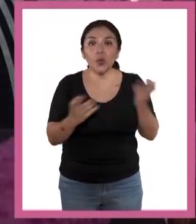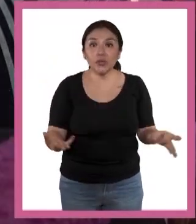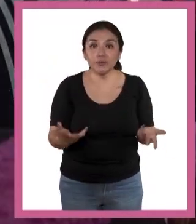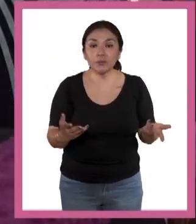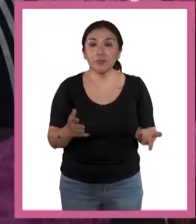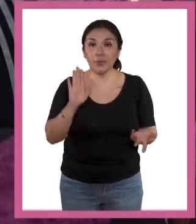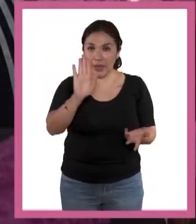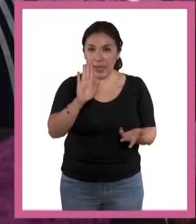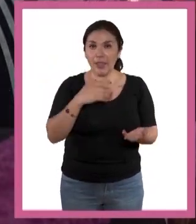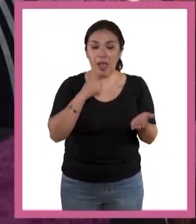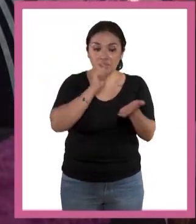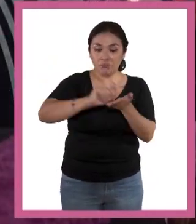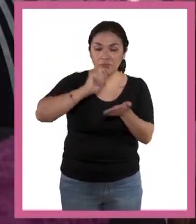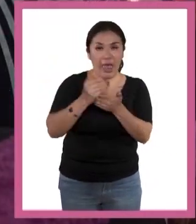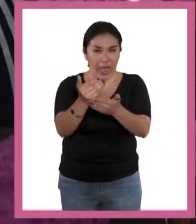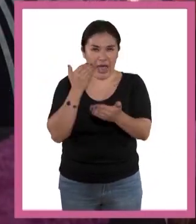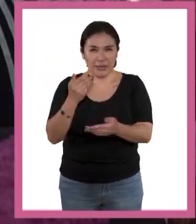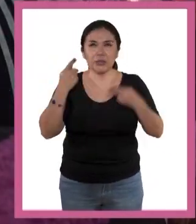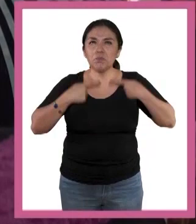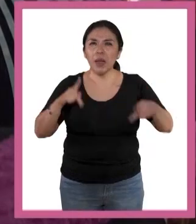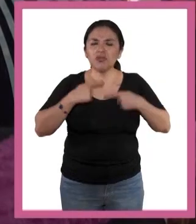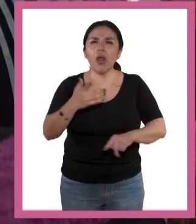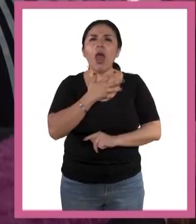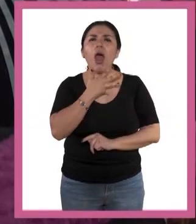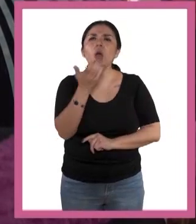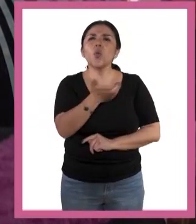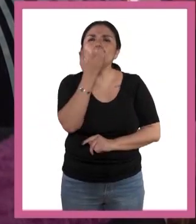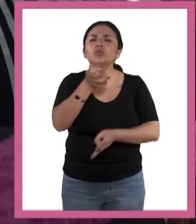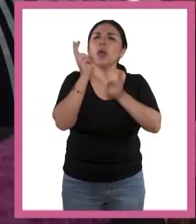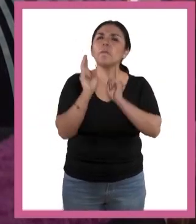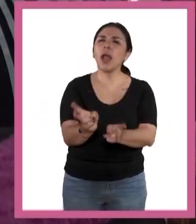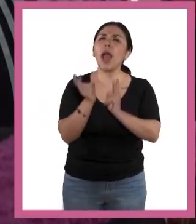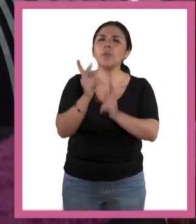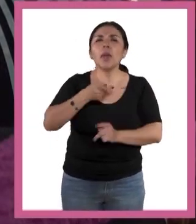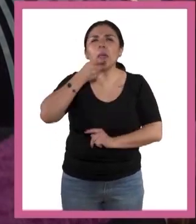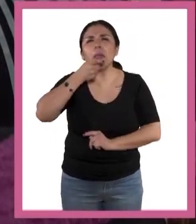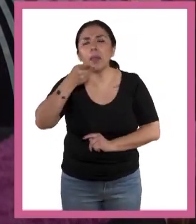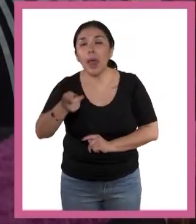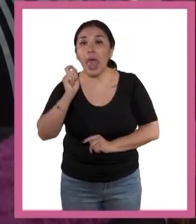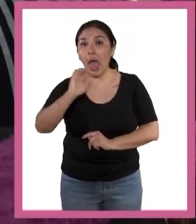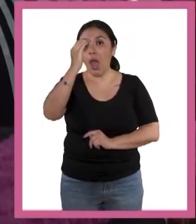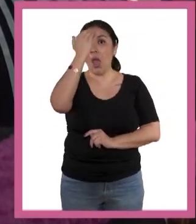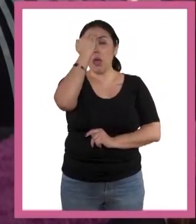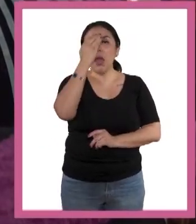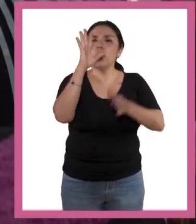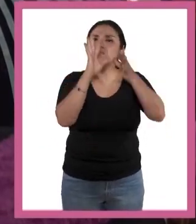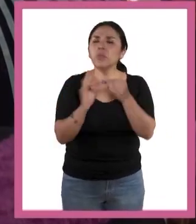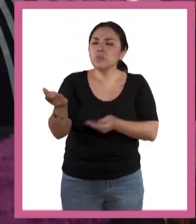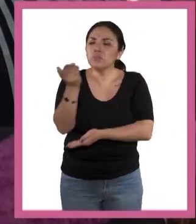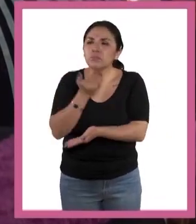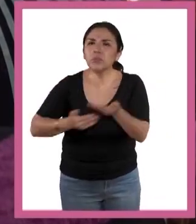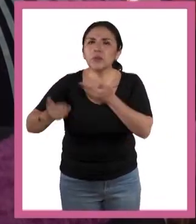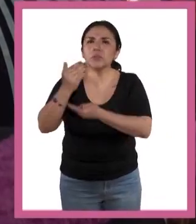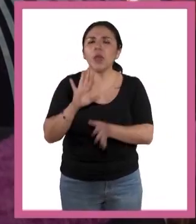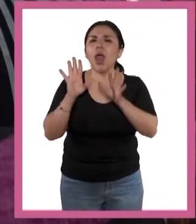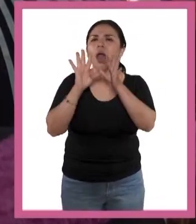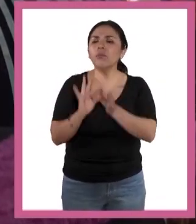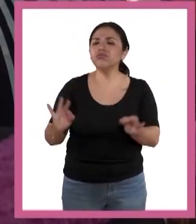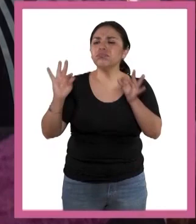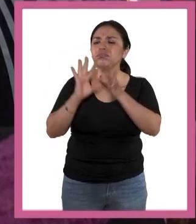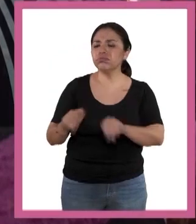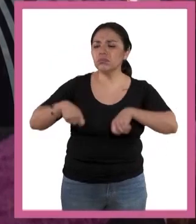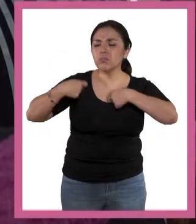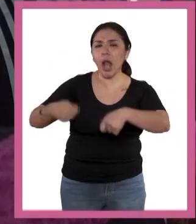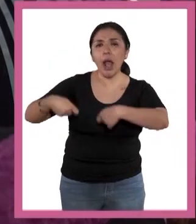Antes de tener escritura, las personas tenían tradiciones orales y el conocimiento se compartía así, de boca en